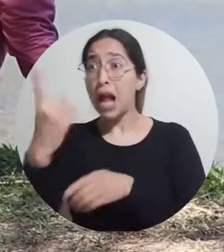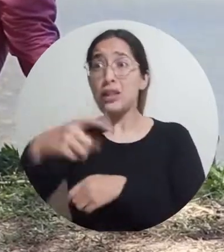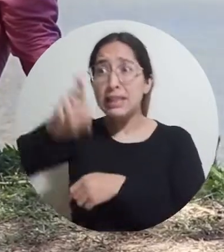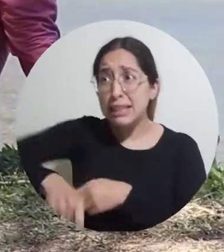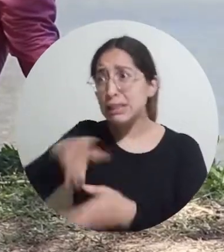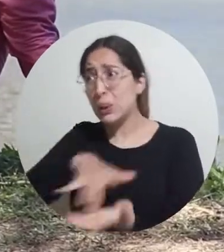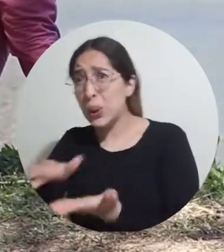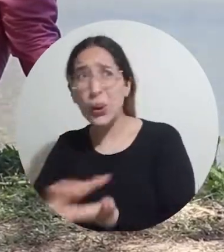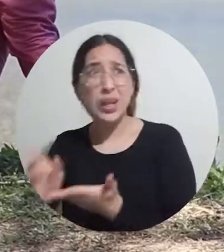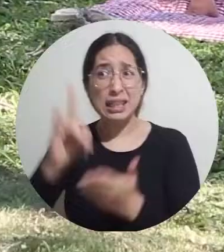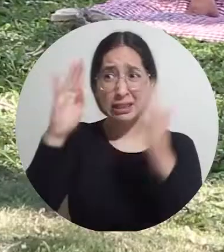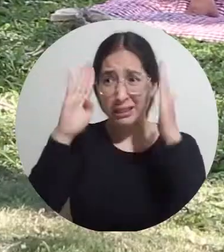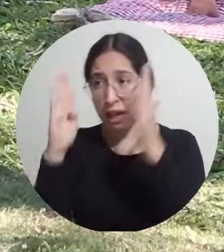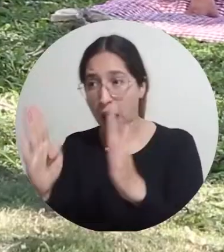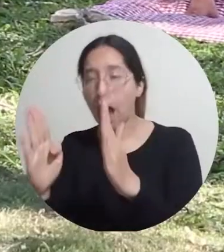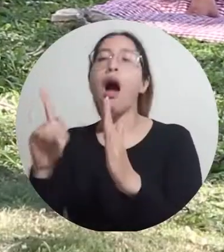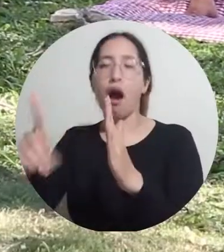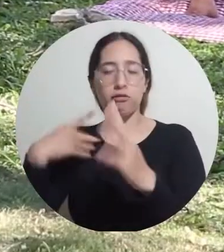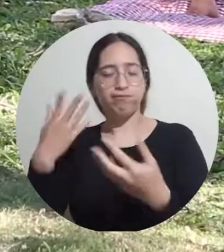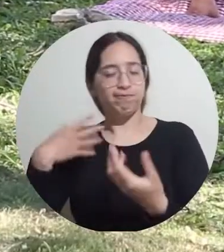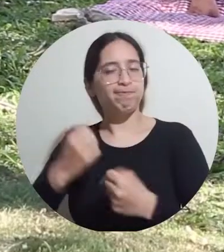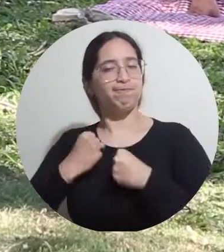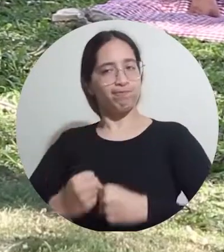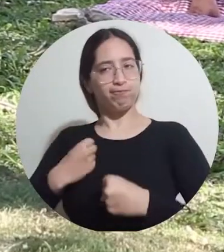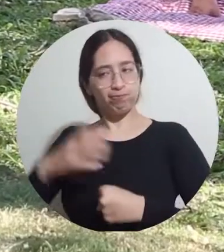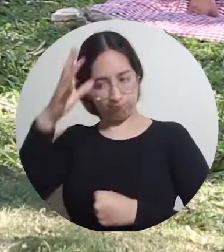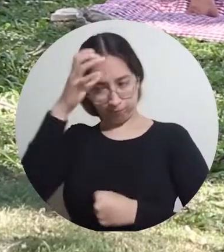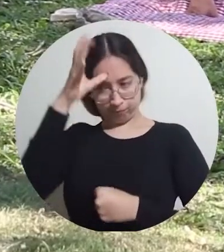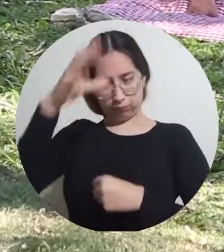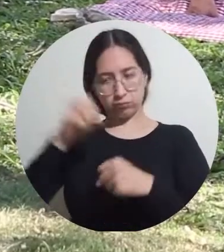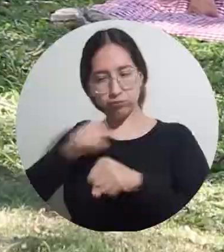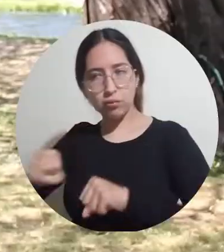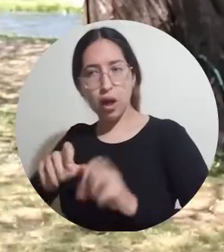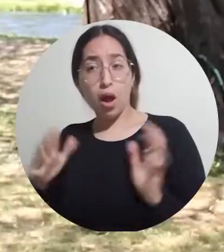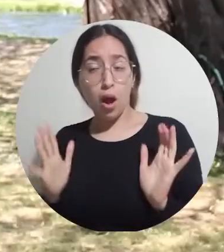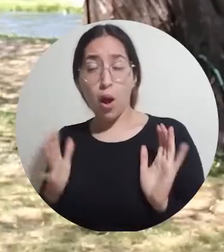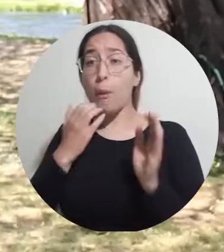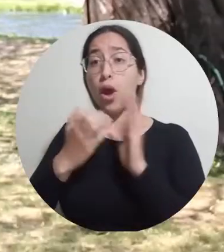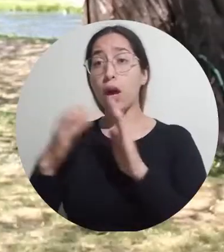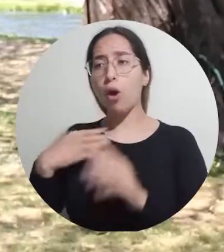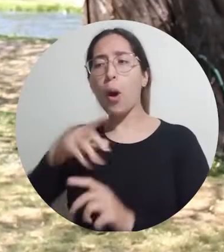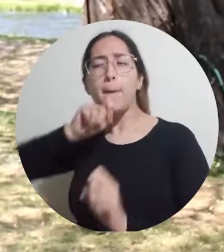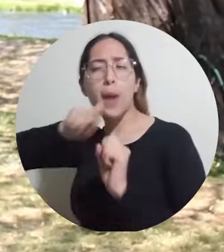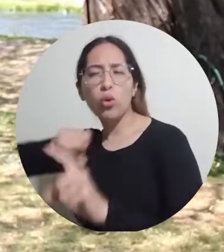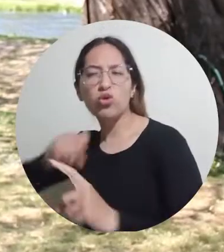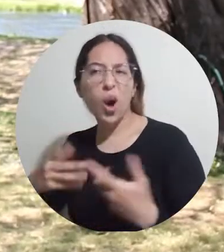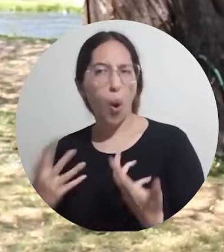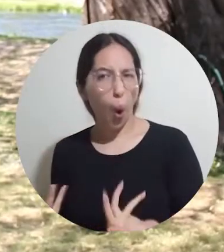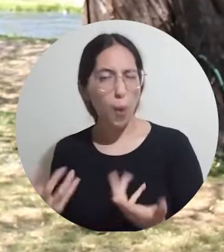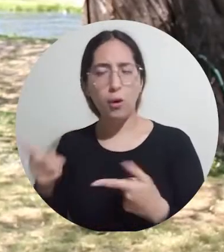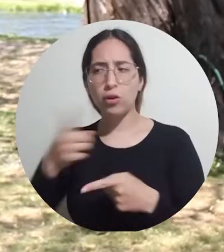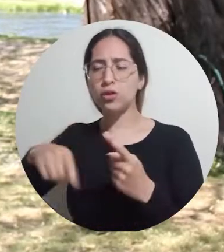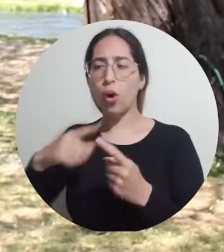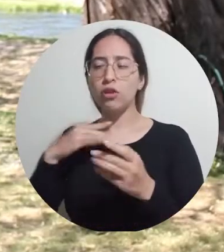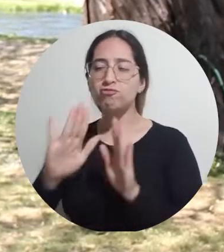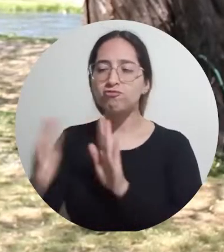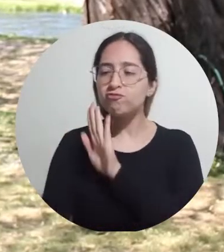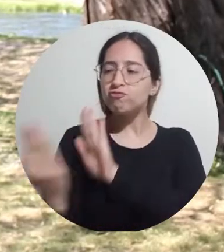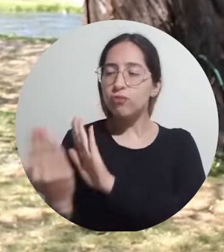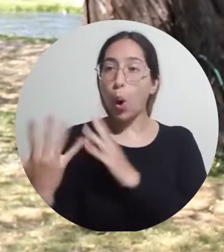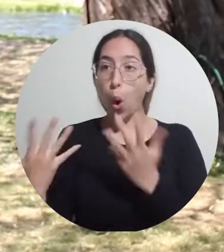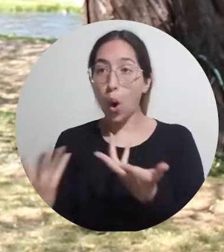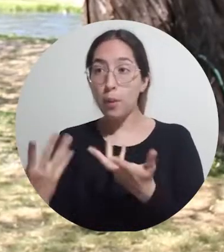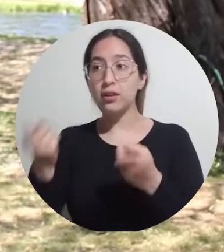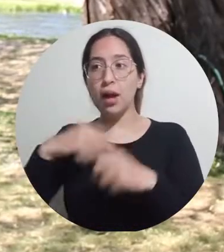primeros auxilios psicológicos a través de la Escucha Activa. Saber cómo preguntar a las personas, cómo acercarme a las personas,